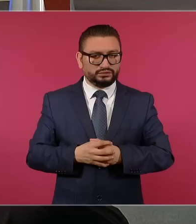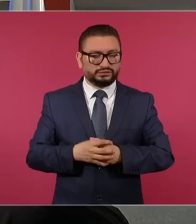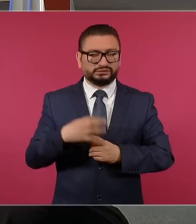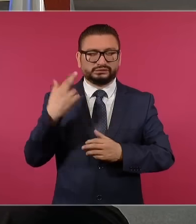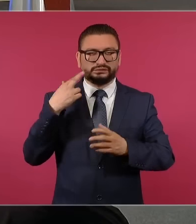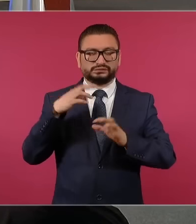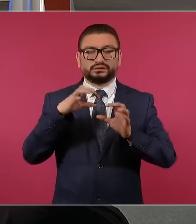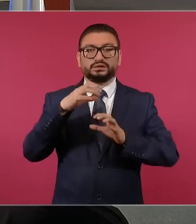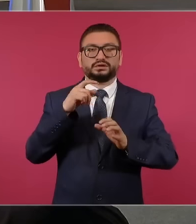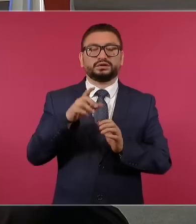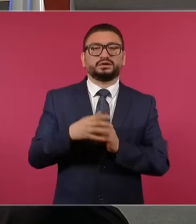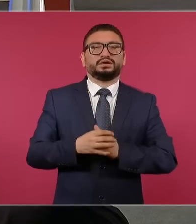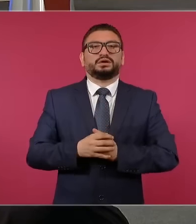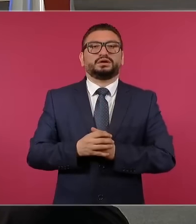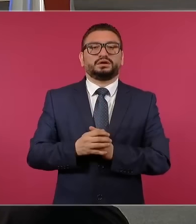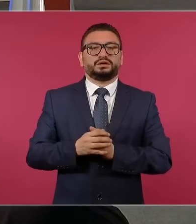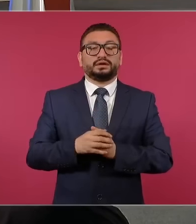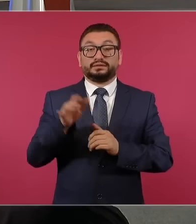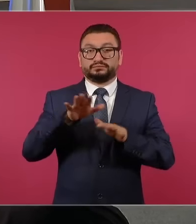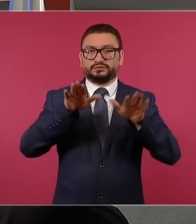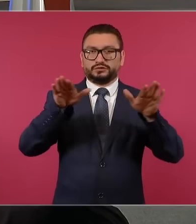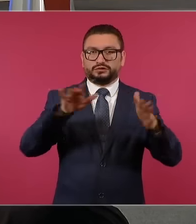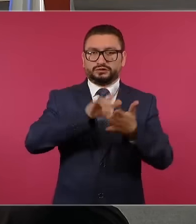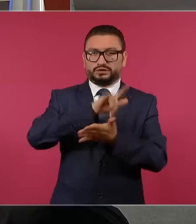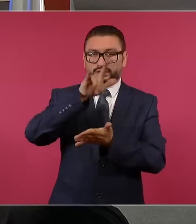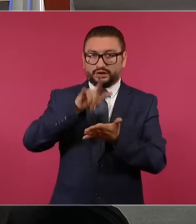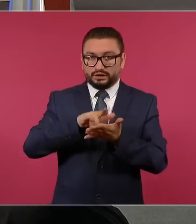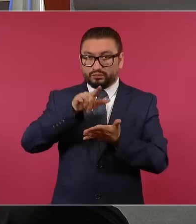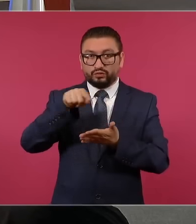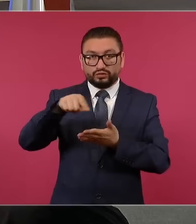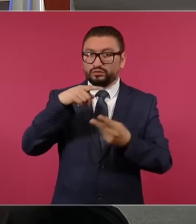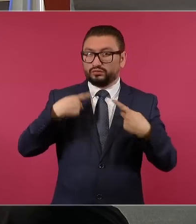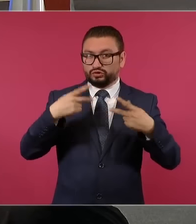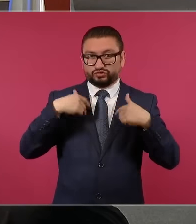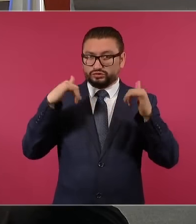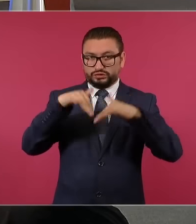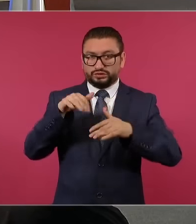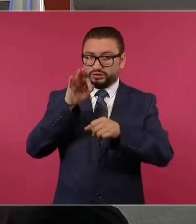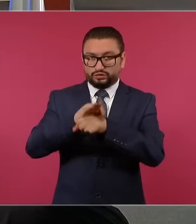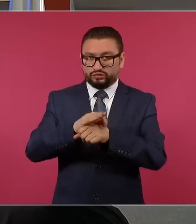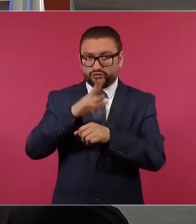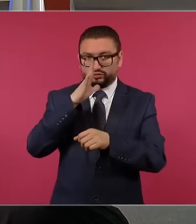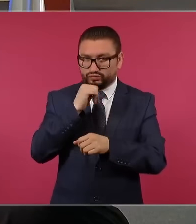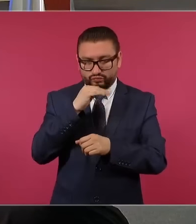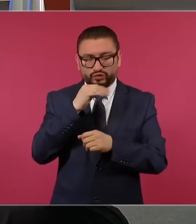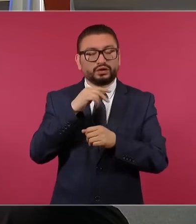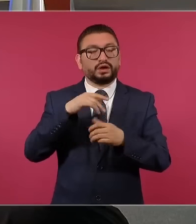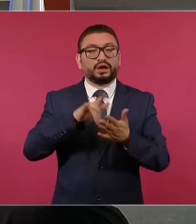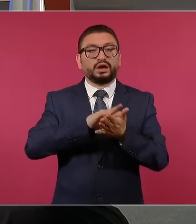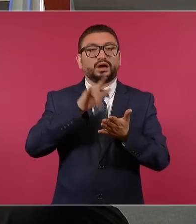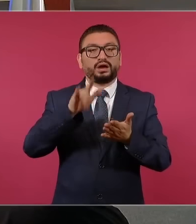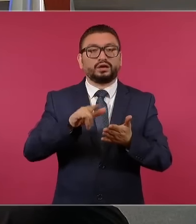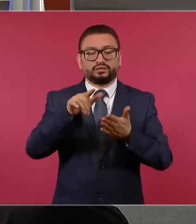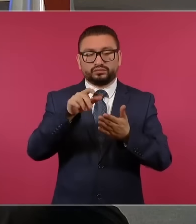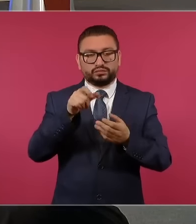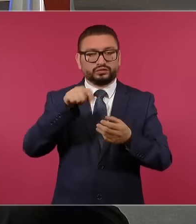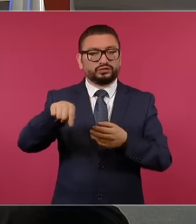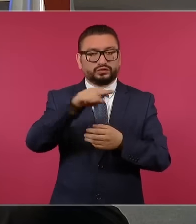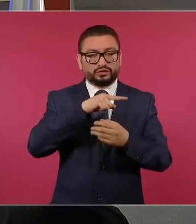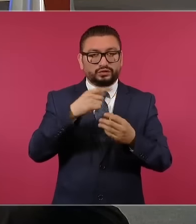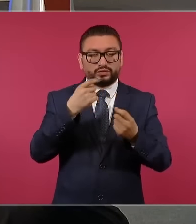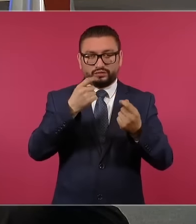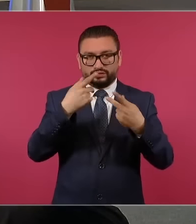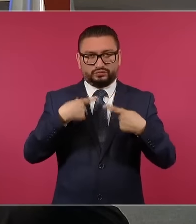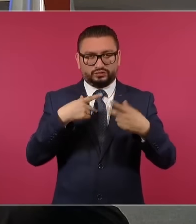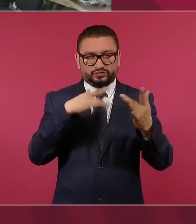no tenerse firmado, porque los aeropuertos no son refugios, los aeropuertos están destinados para atenderles, y estamos en comunicación